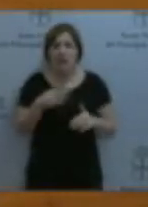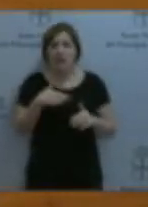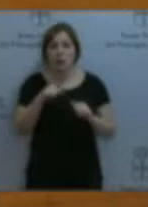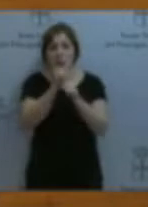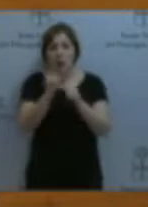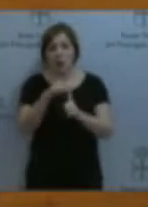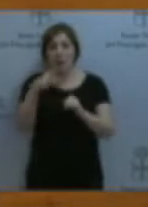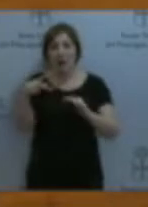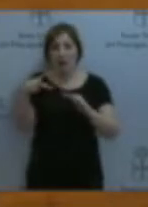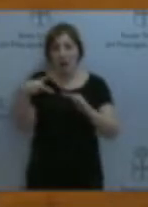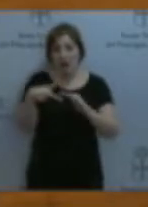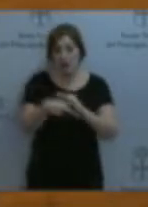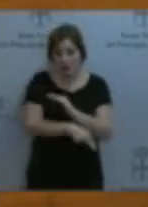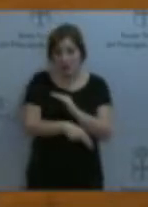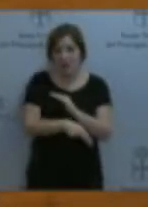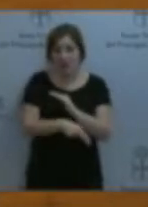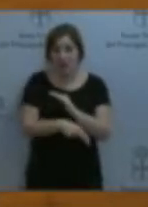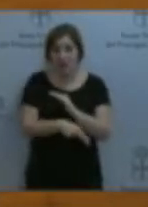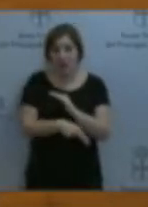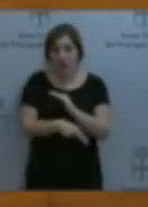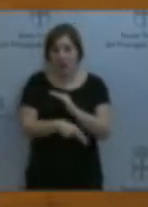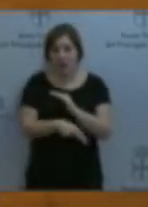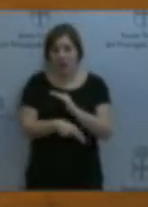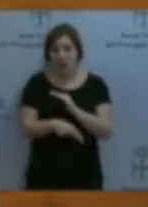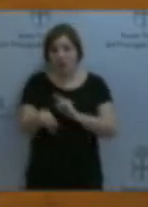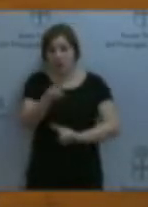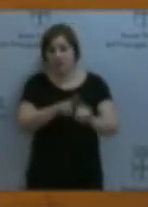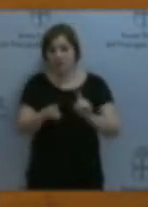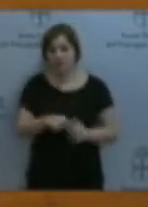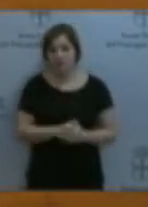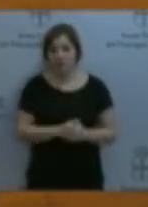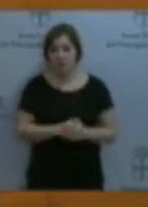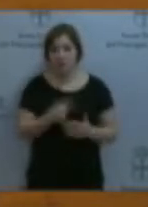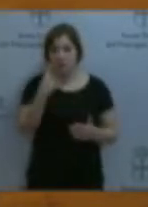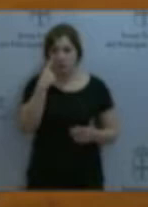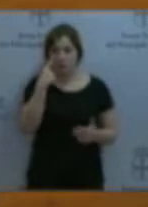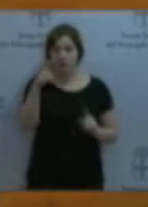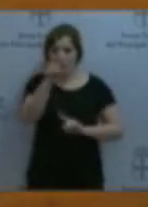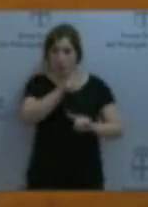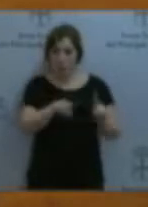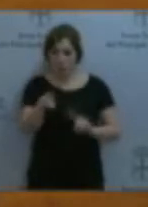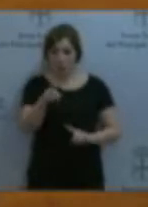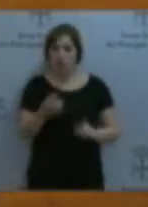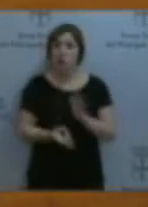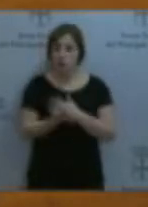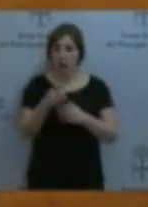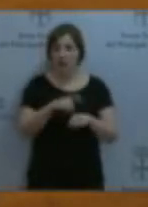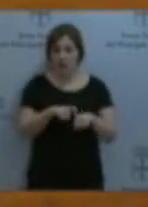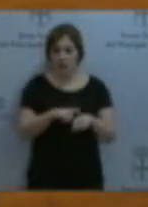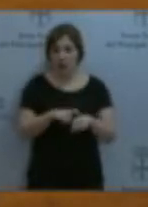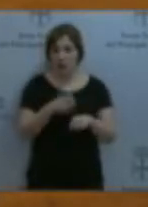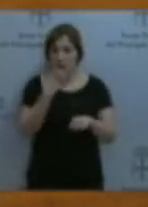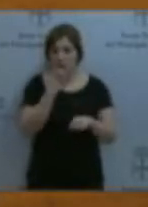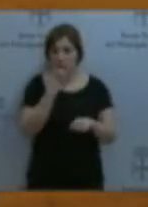a todas estas especies con el mismo procedimiento. Pues, mire, los problemas con que ocasionan algunas especies de fauna o flora